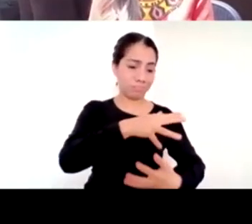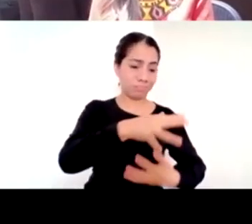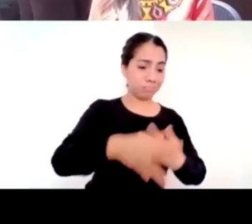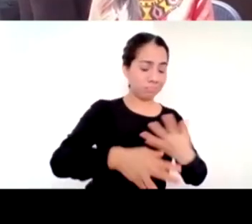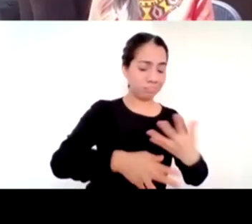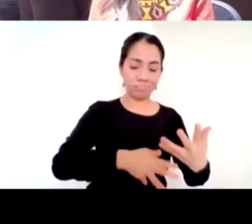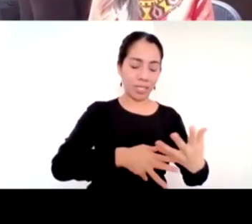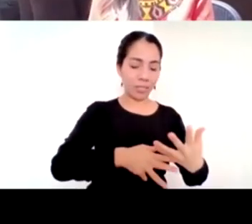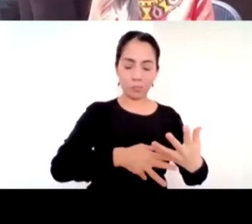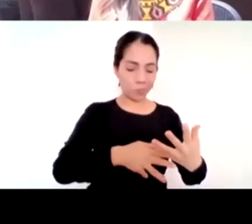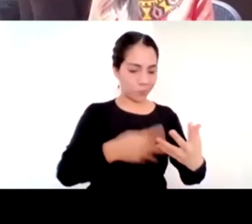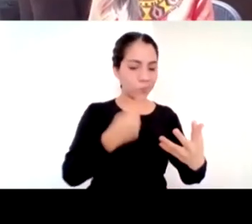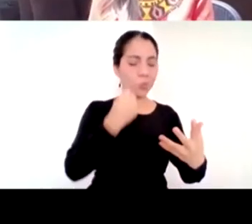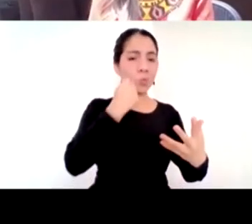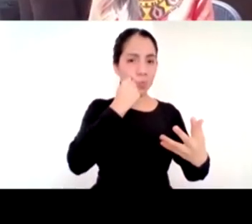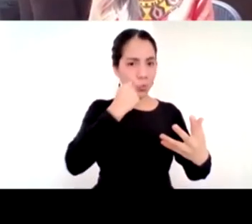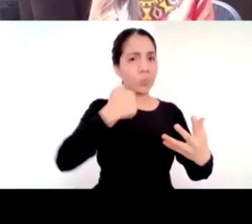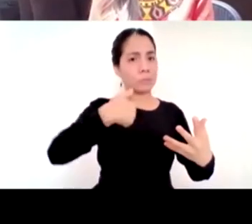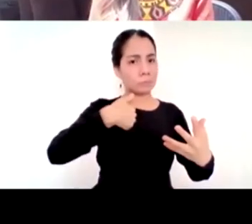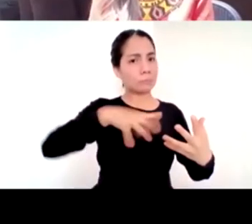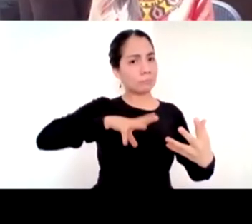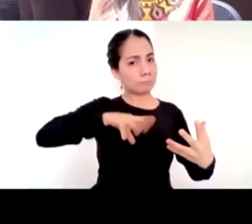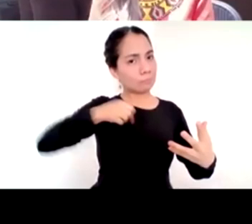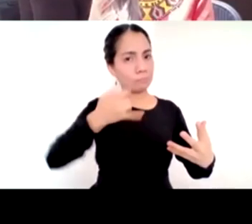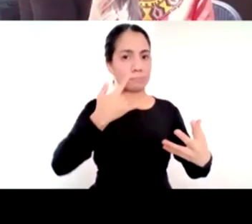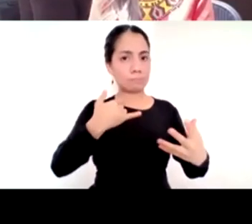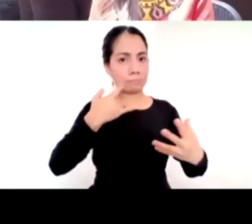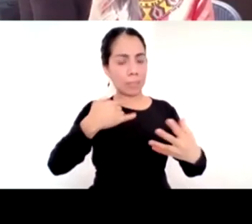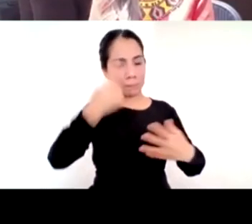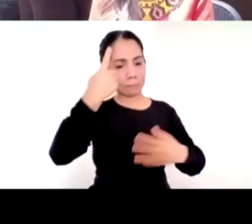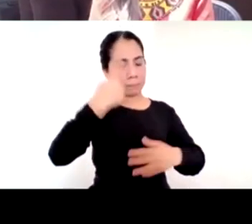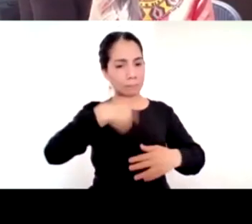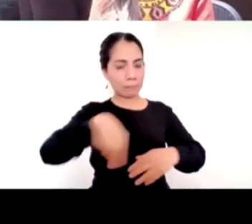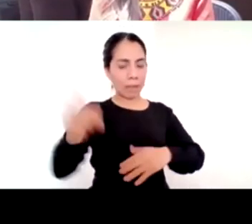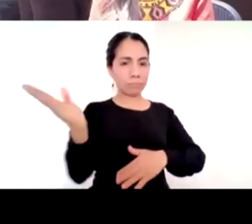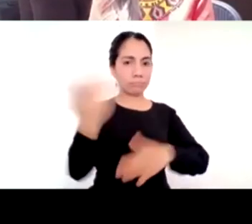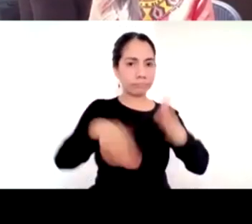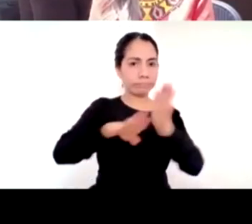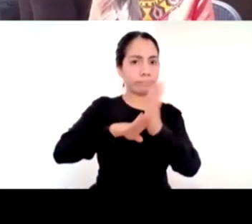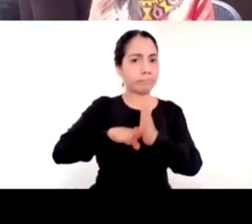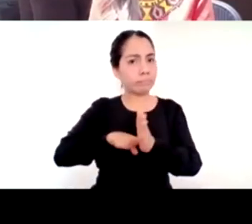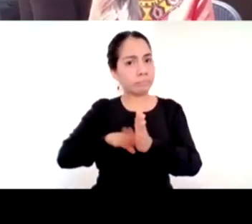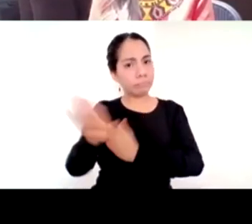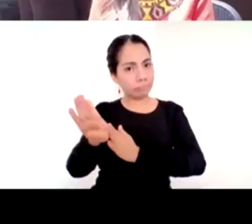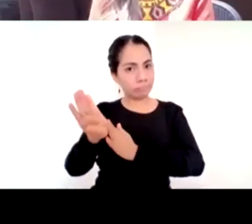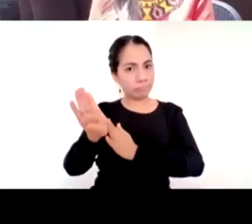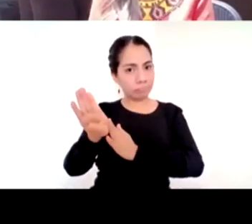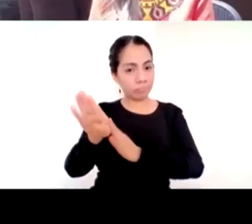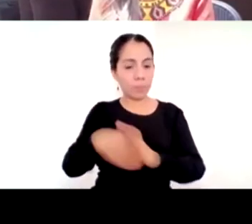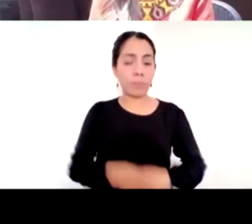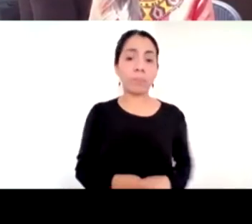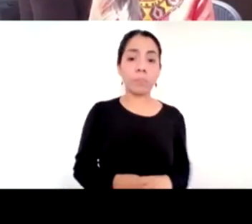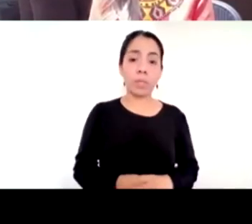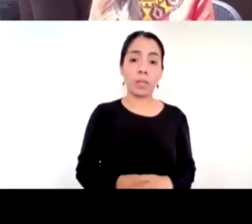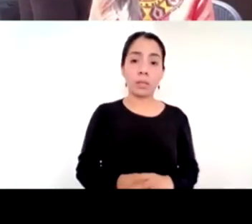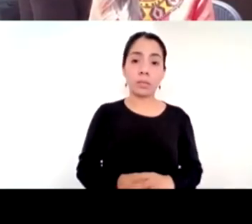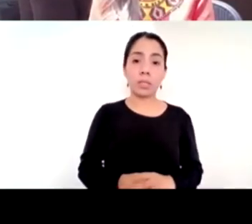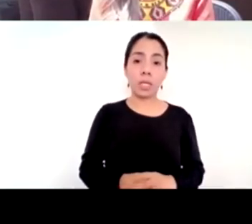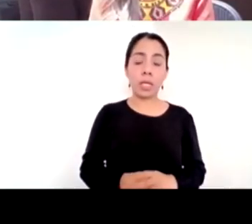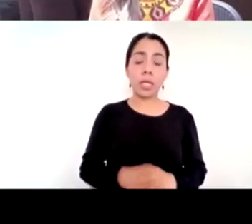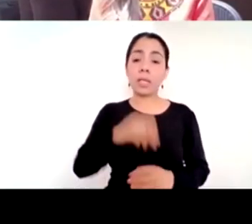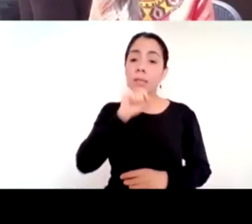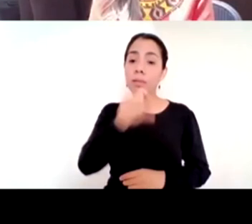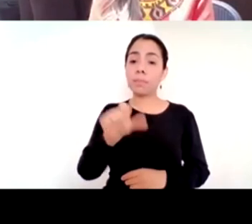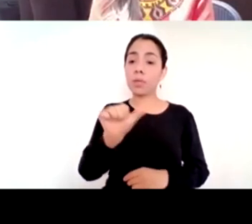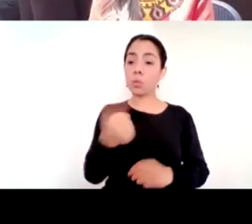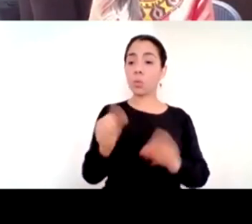normalidad. La otra parte que creo que es muy, muy importante es que trabajando unidos